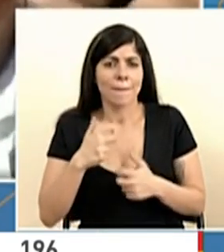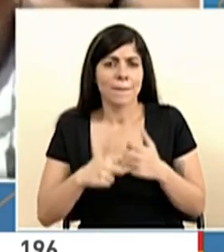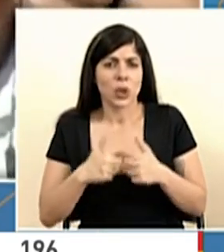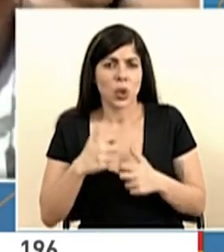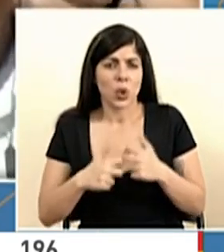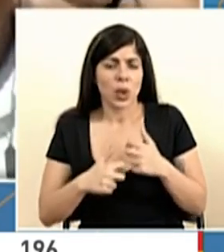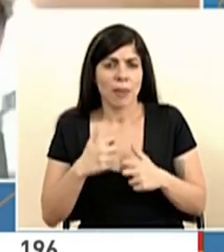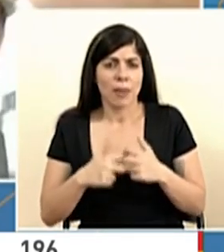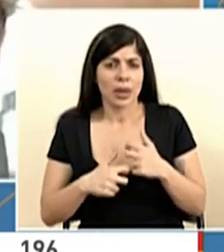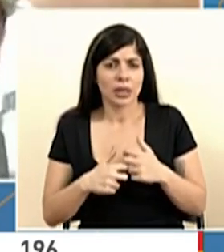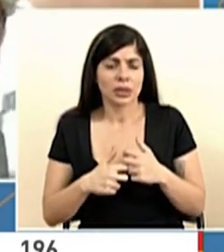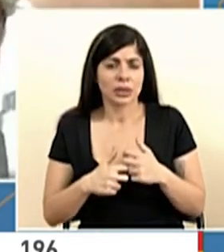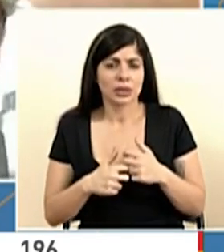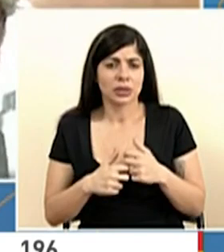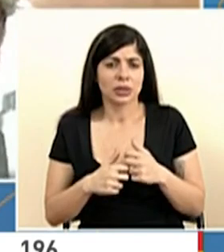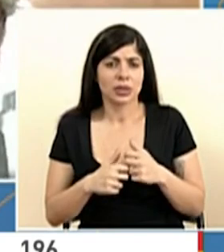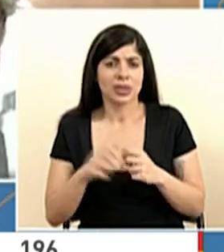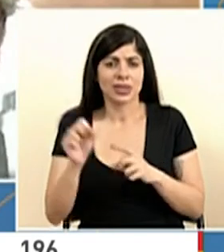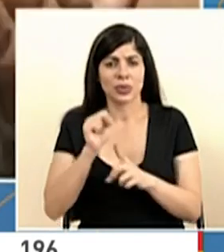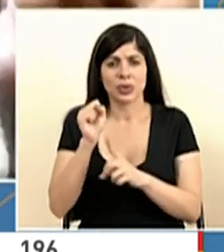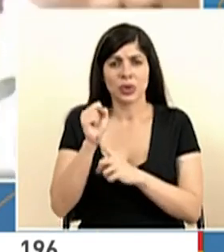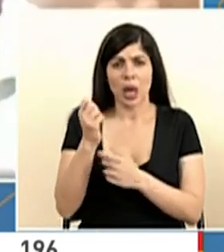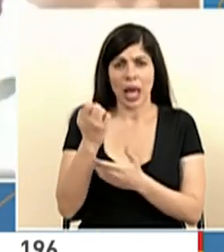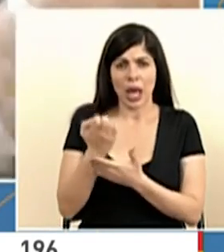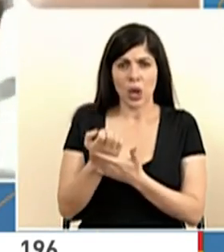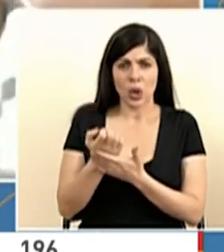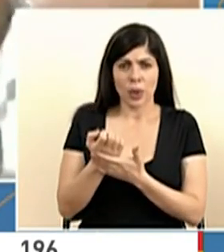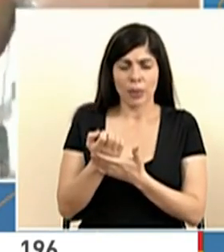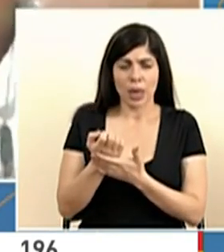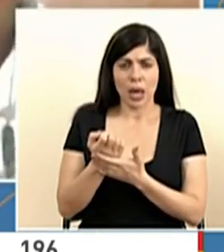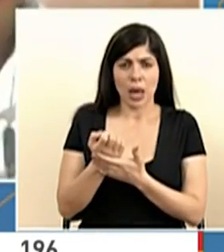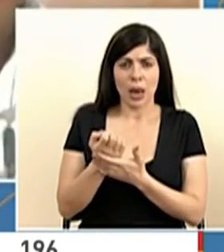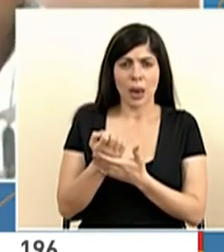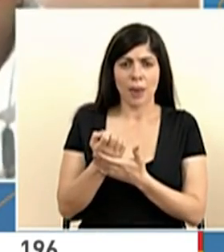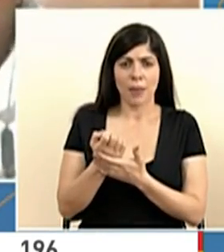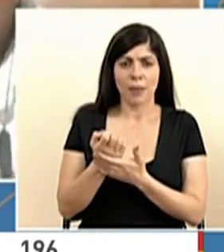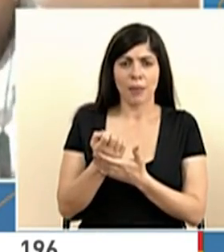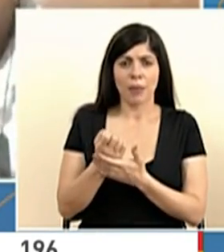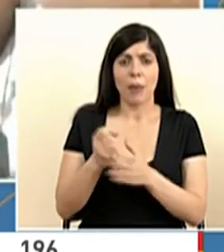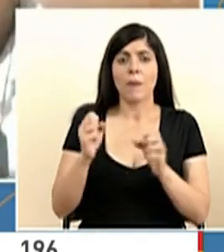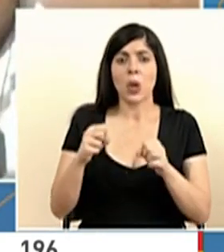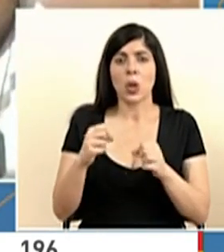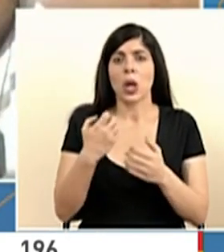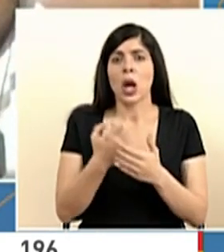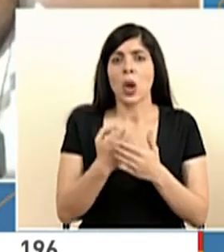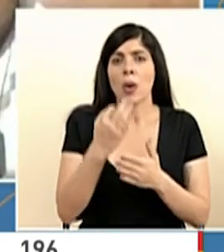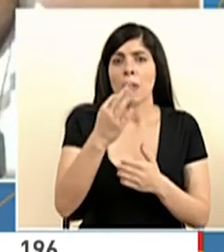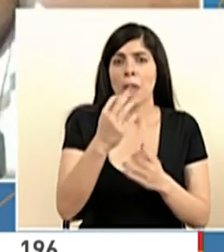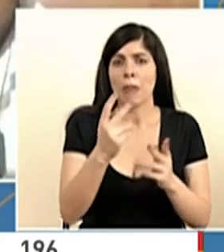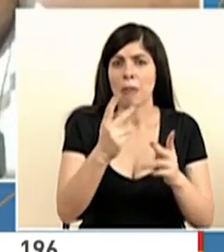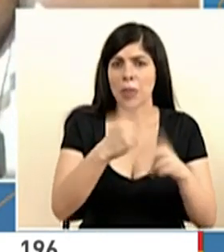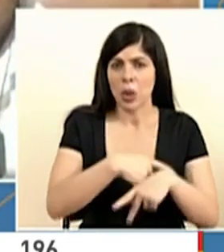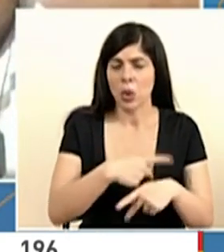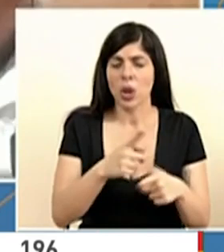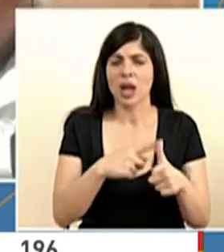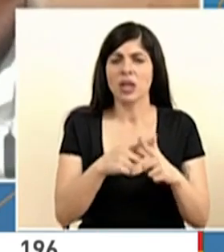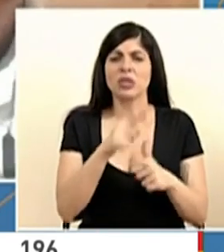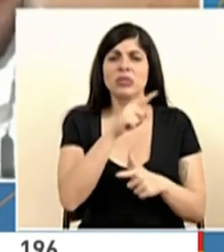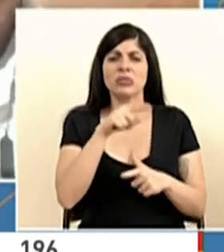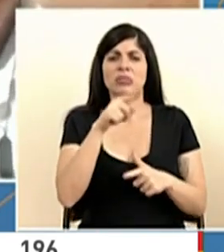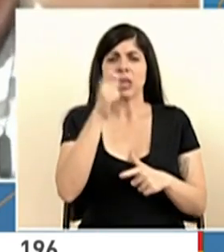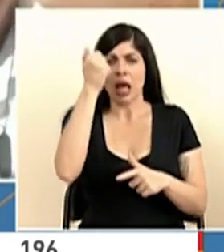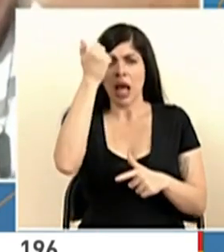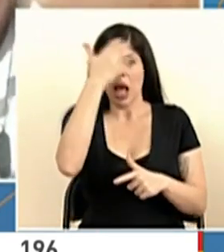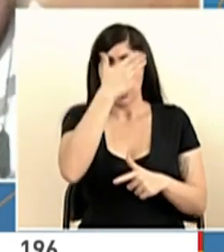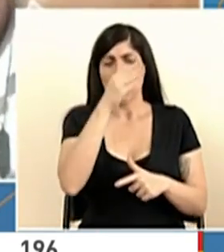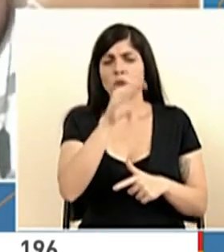la situación de la economía y se puede presentar, agravarse un poco más. ¿Qué has estado pensando, don Carlos